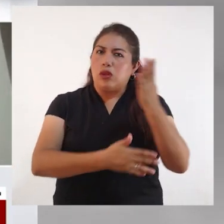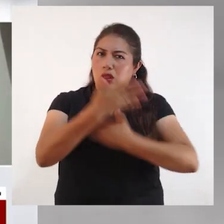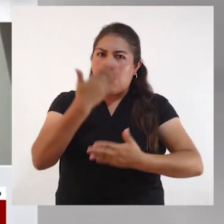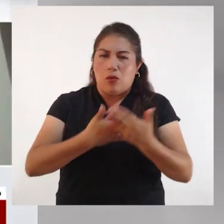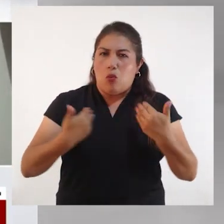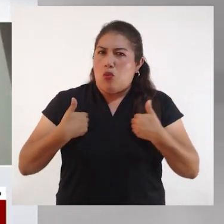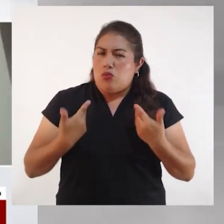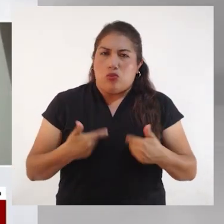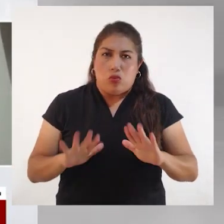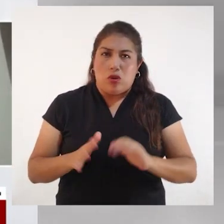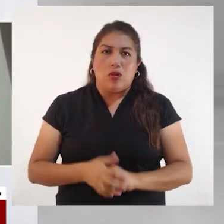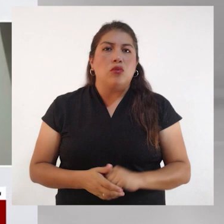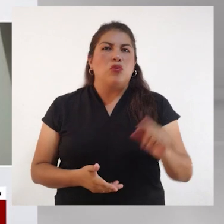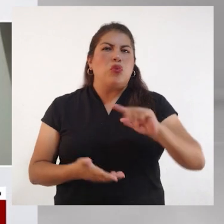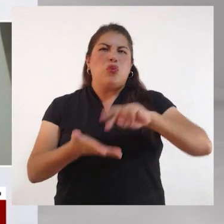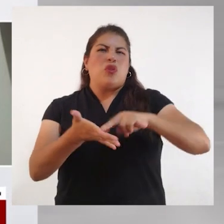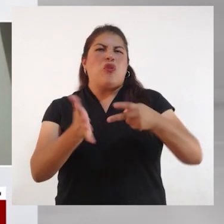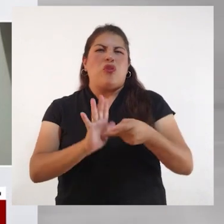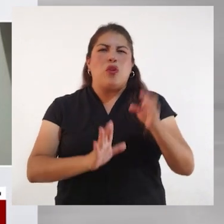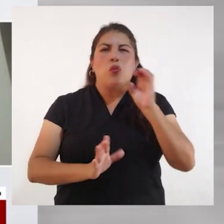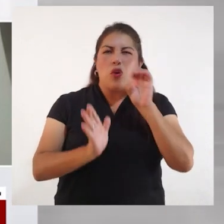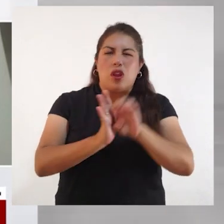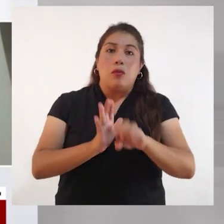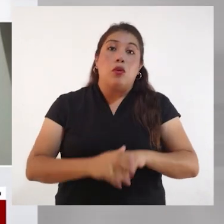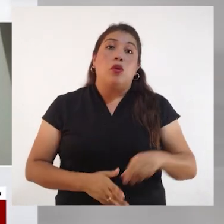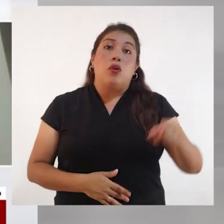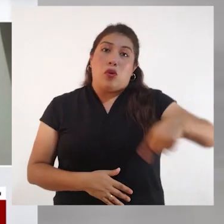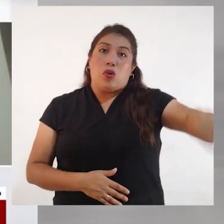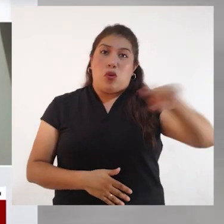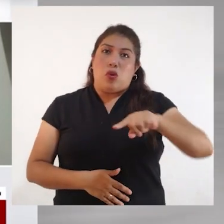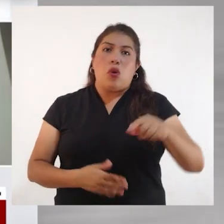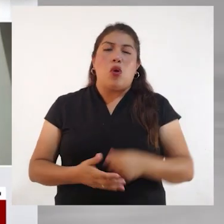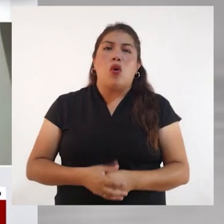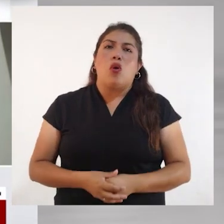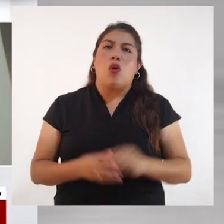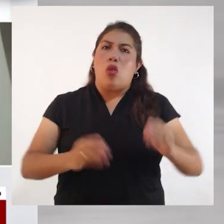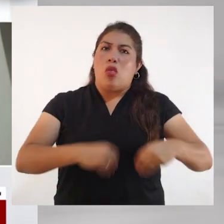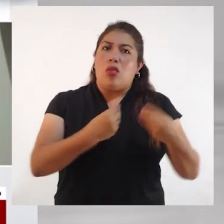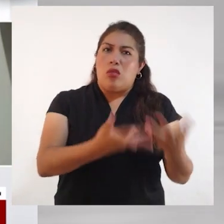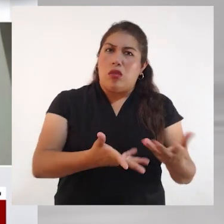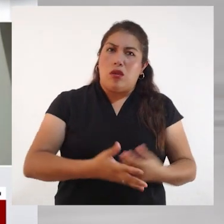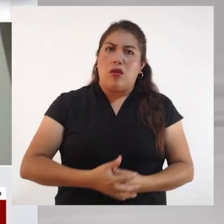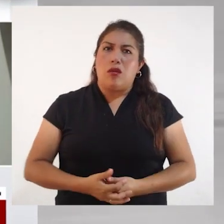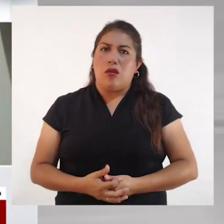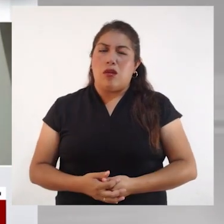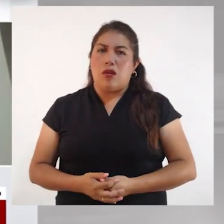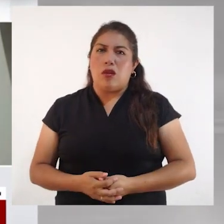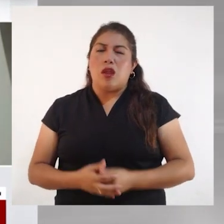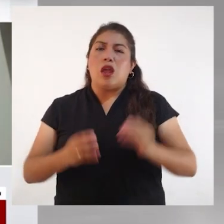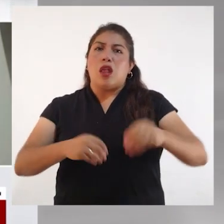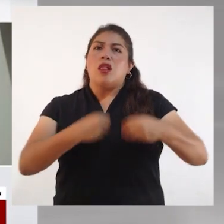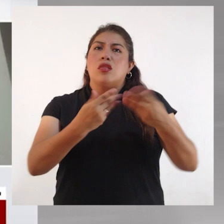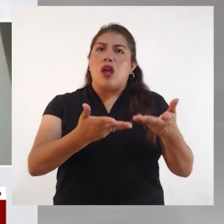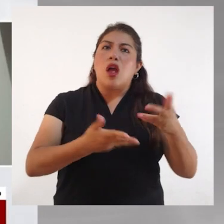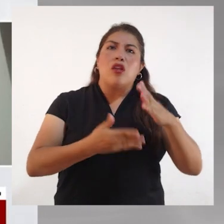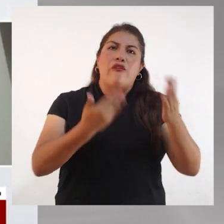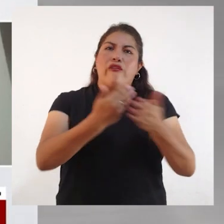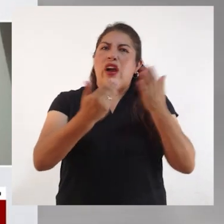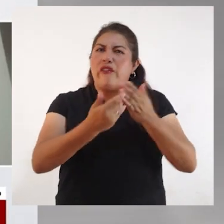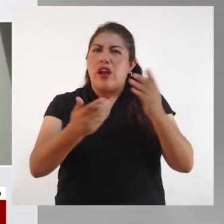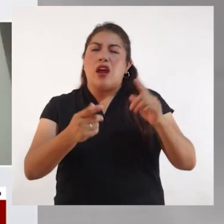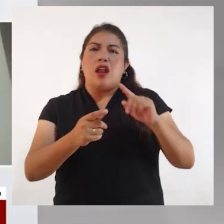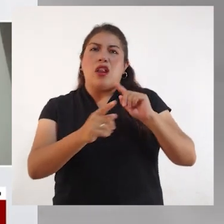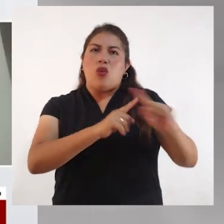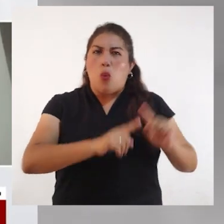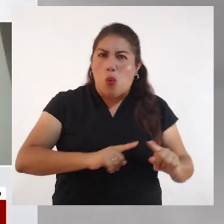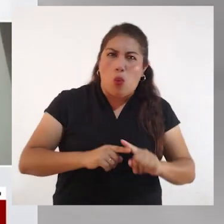discapacidad que pudieran existir. No significa que ellos van a brindar todas las actividades de manera unitaria, sino